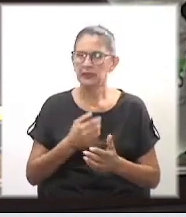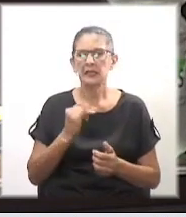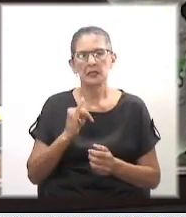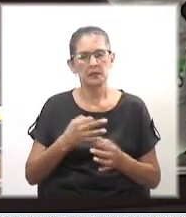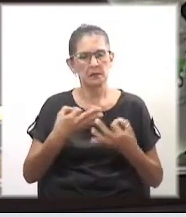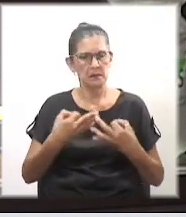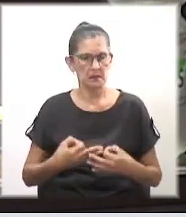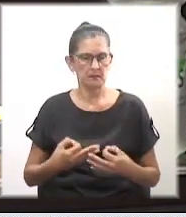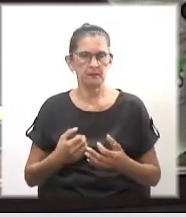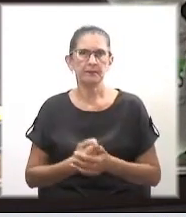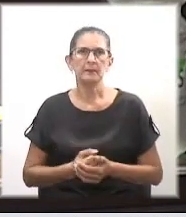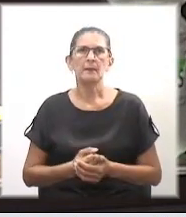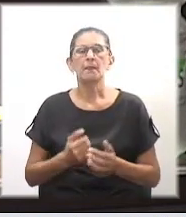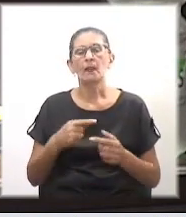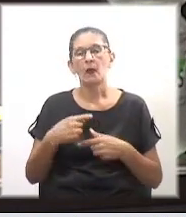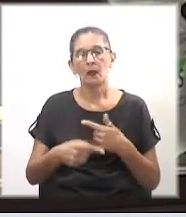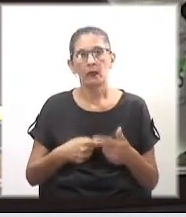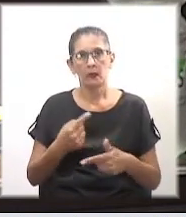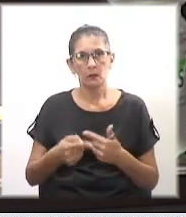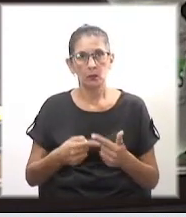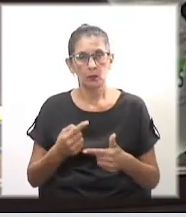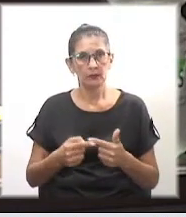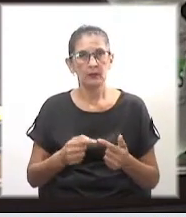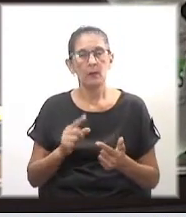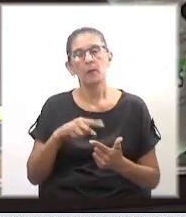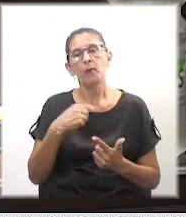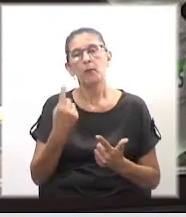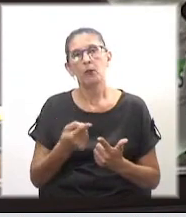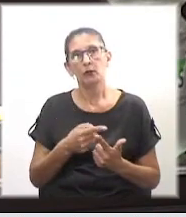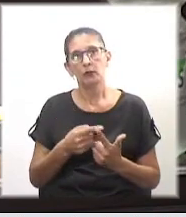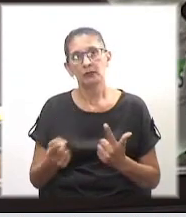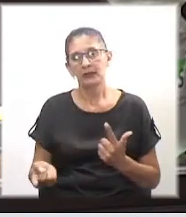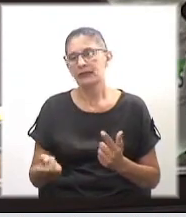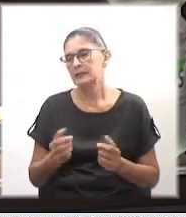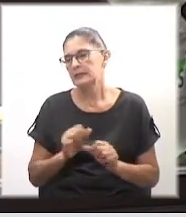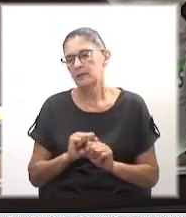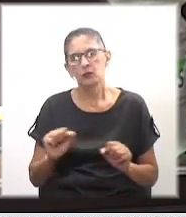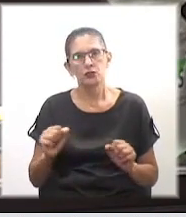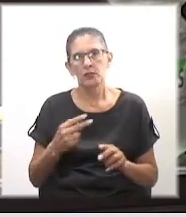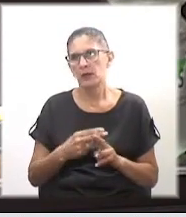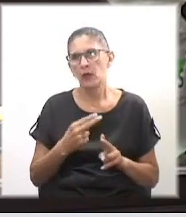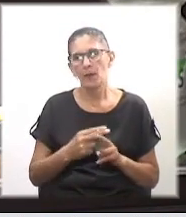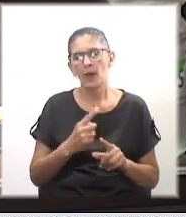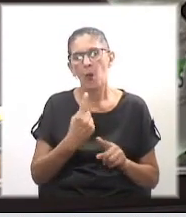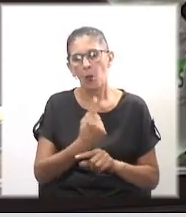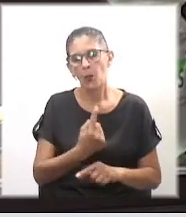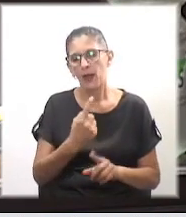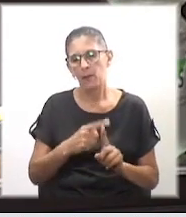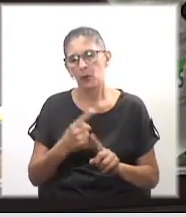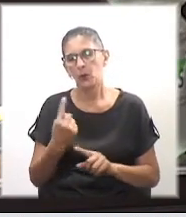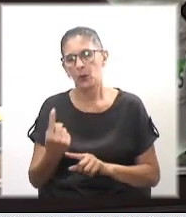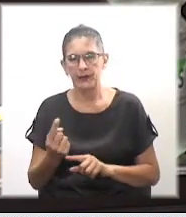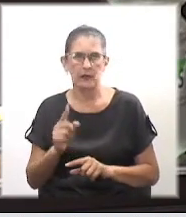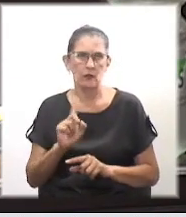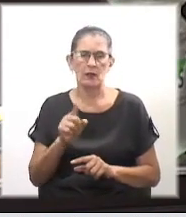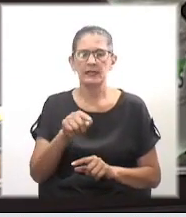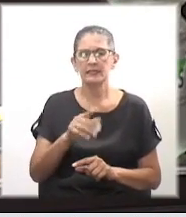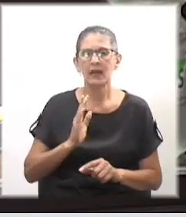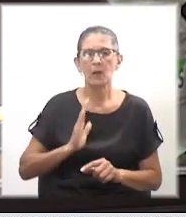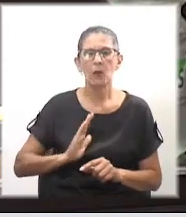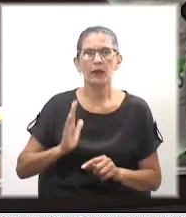principios. Continúo por tantas otras que me sería imposible nombrar una por una. Esas mujeres que me